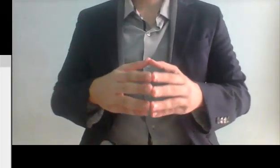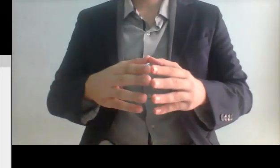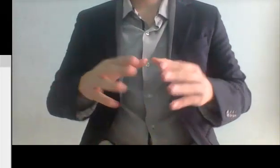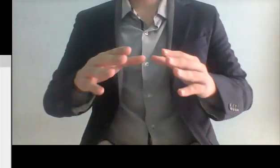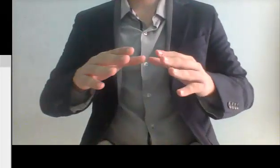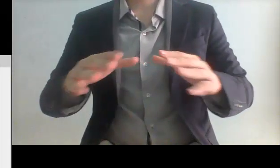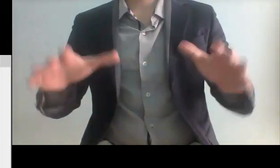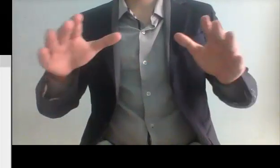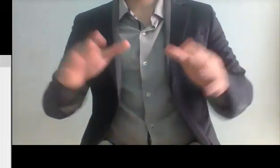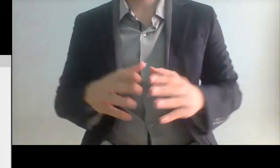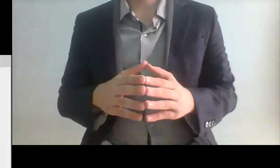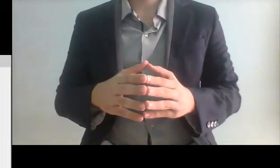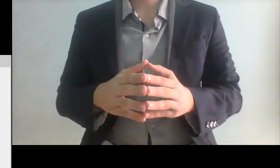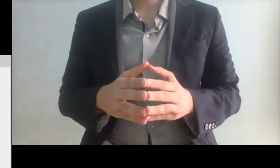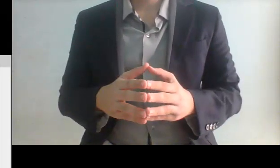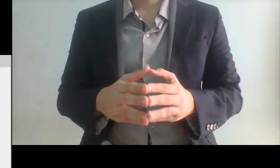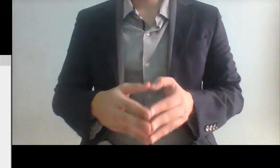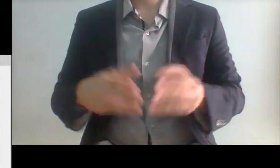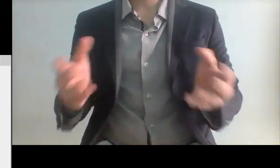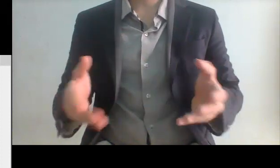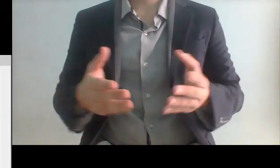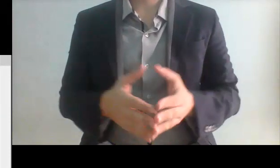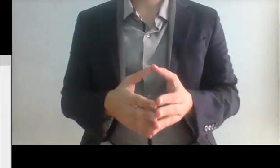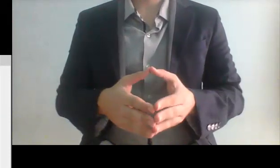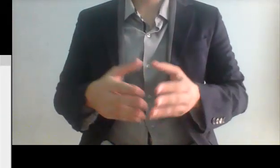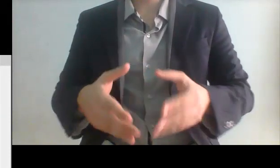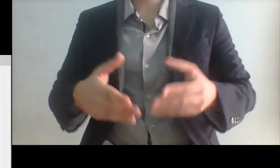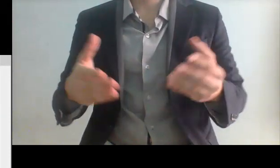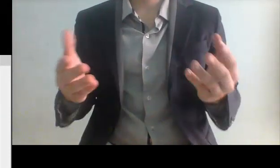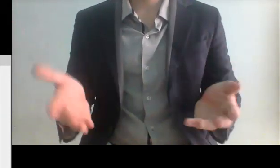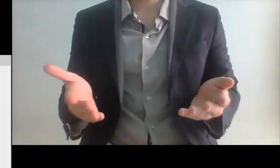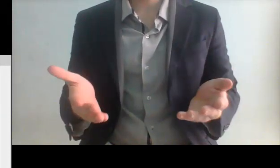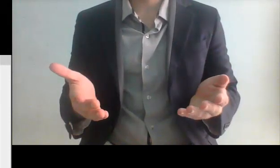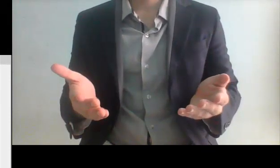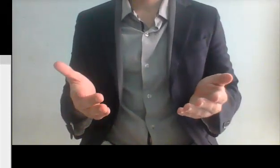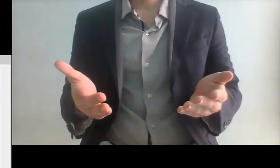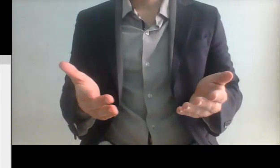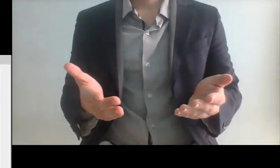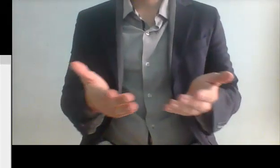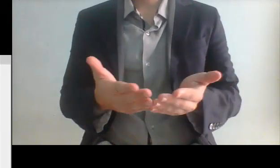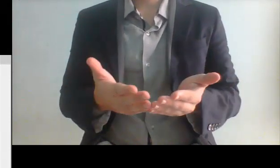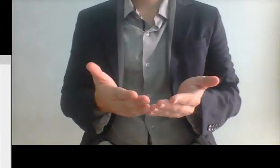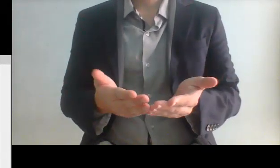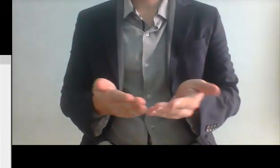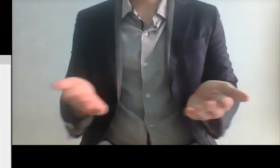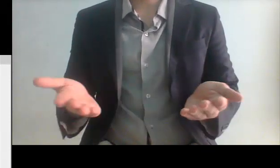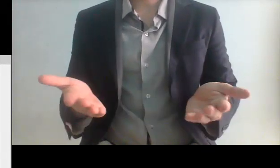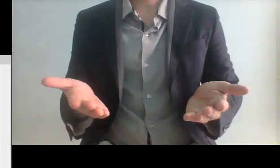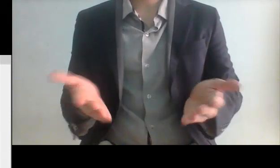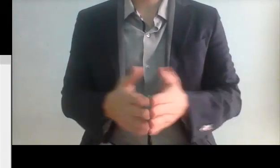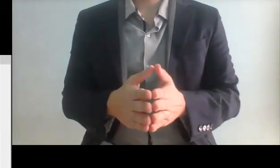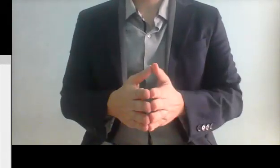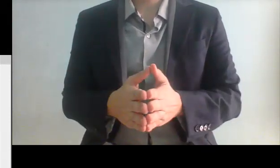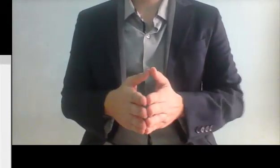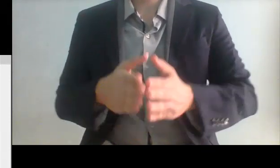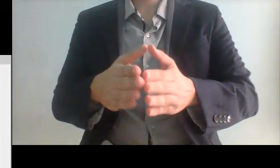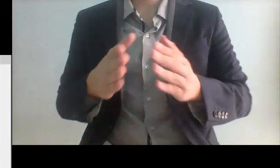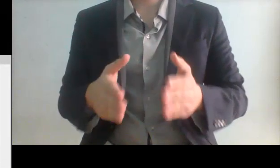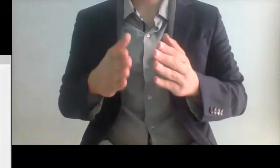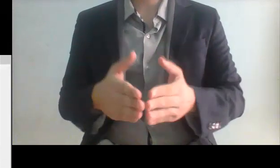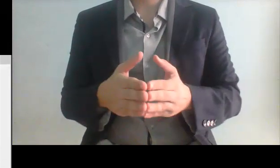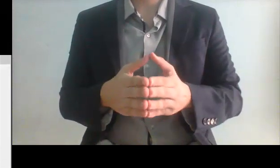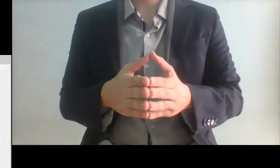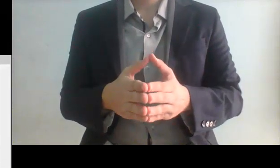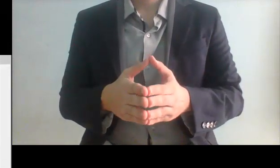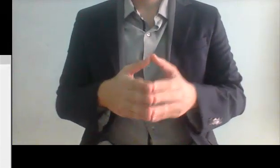hay que no hay que meterse en la política como tal pues estas personas quieren involucrarse y quieren prácticamente que regresen